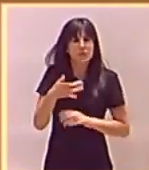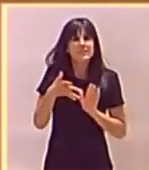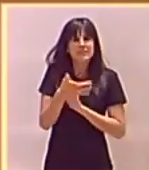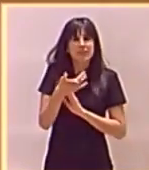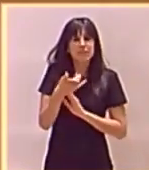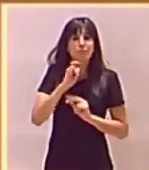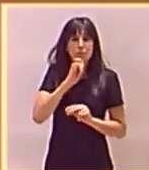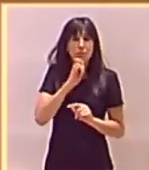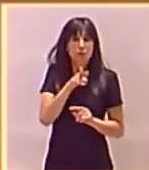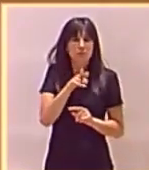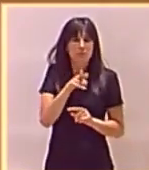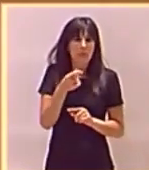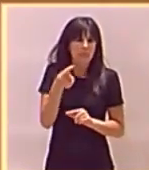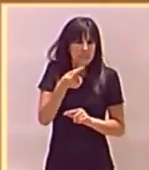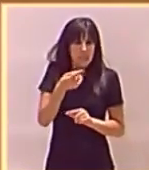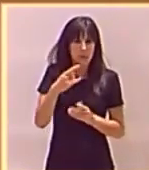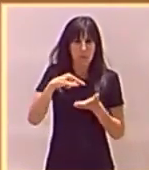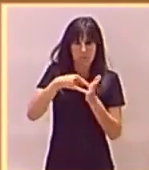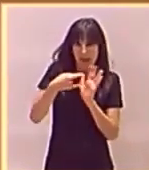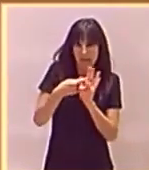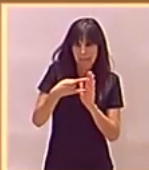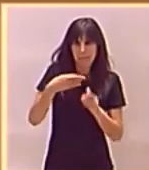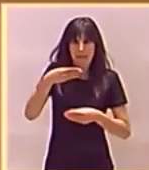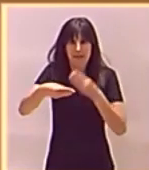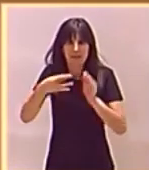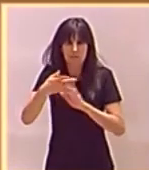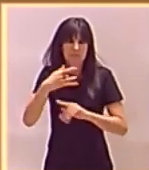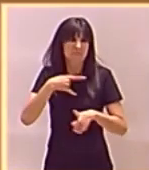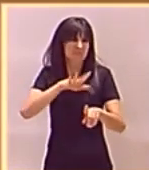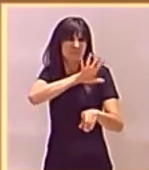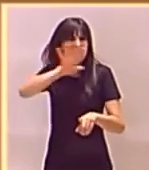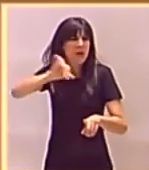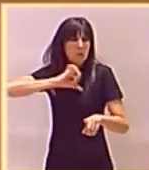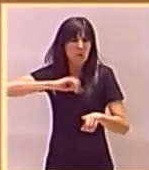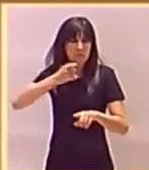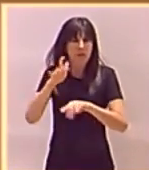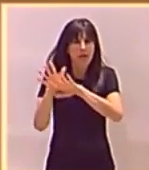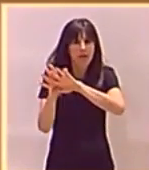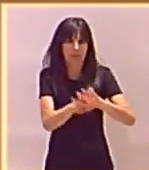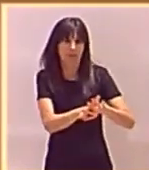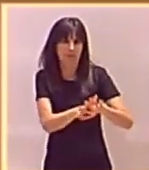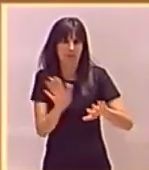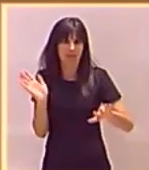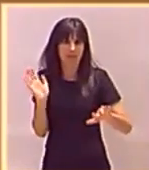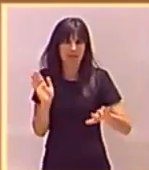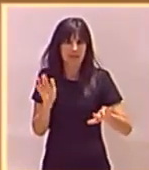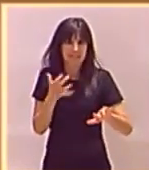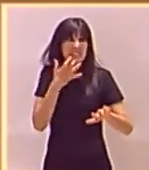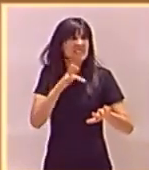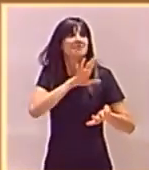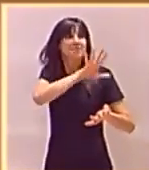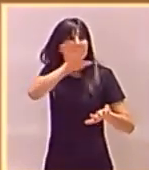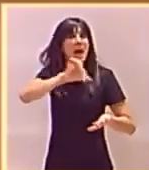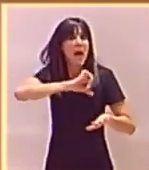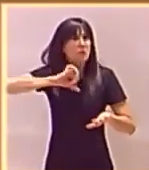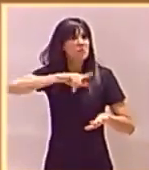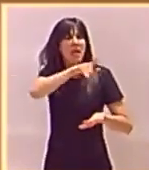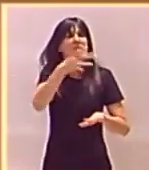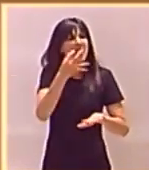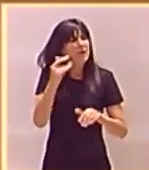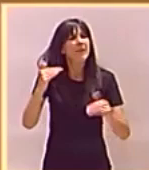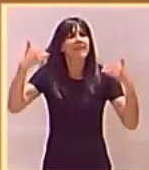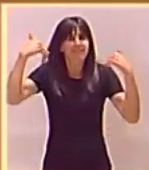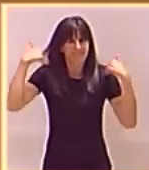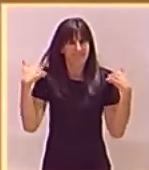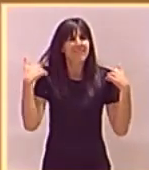marco de actuaciones al margen de las comunidades autónomas, que además son las propias comunidades autónomas quienes